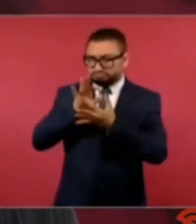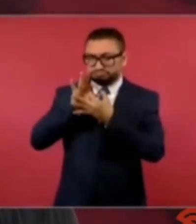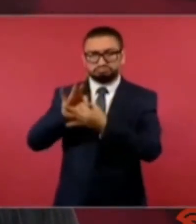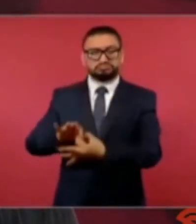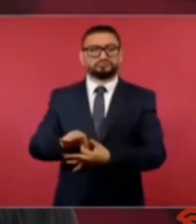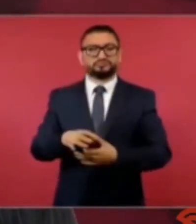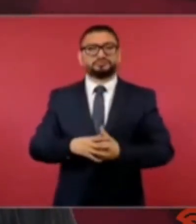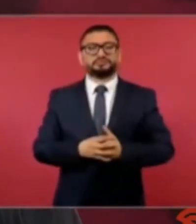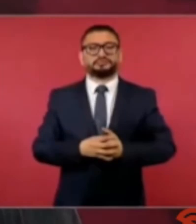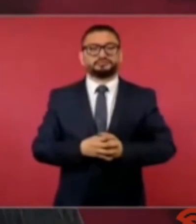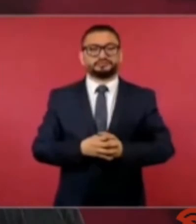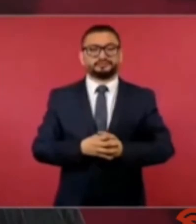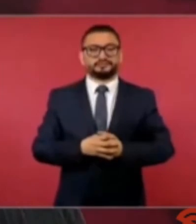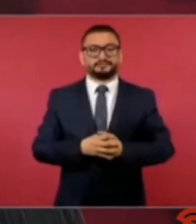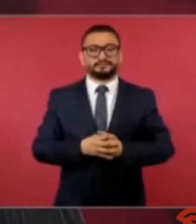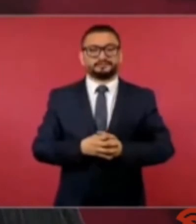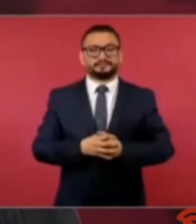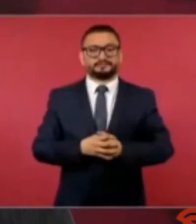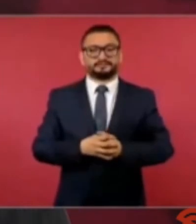entonces